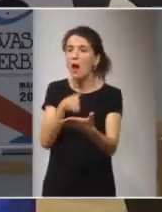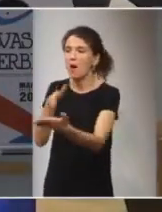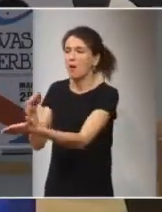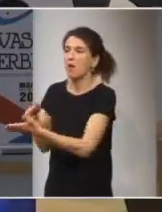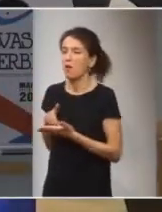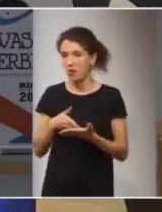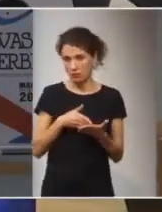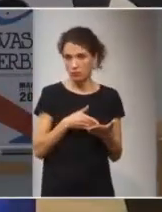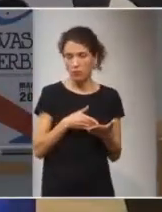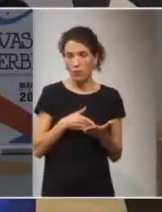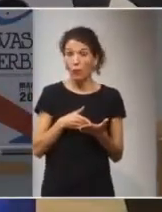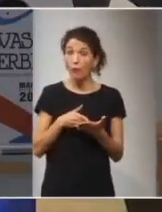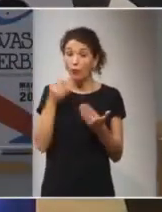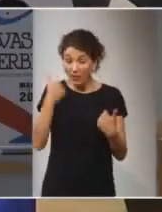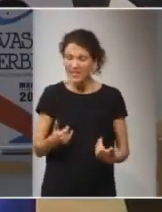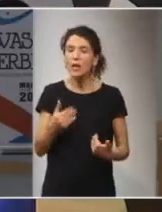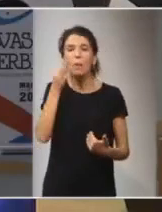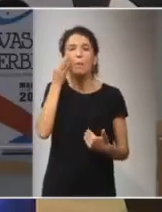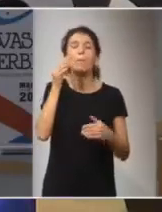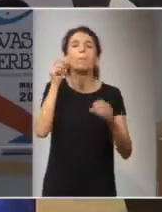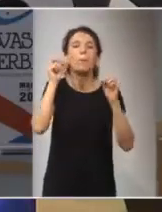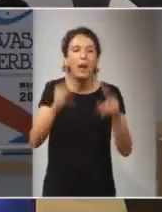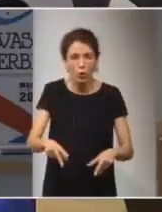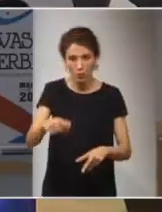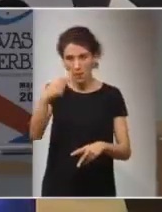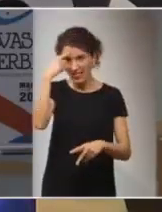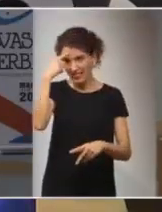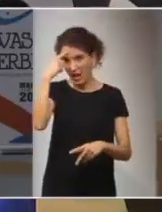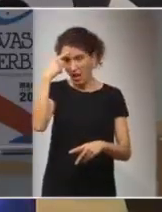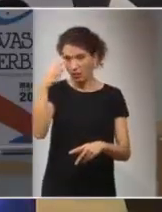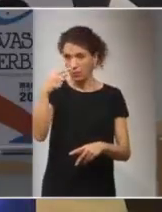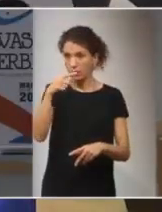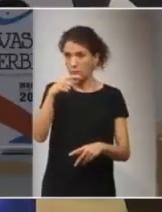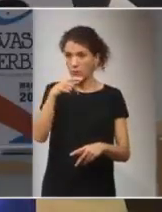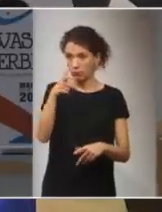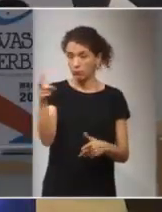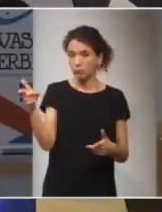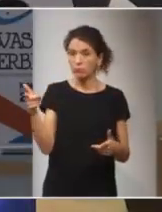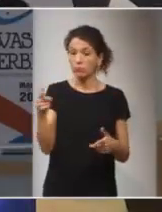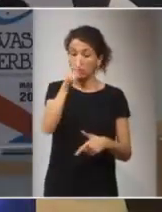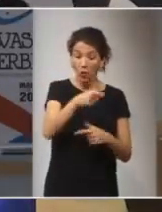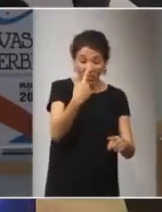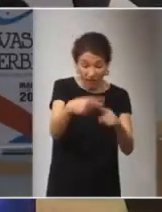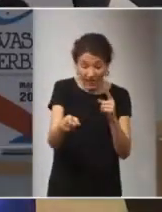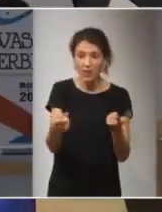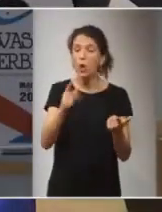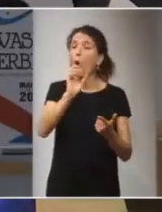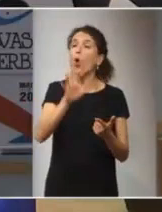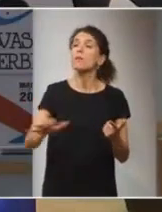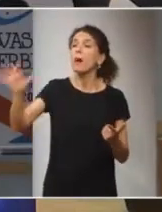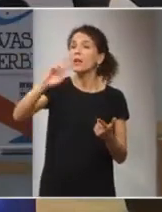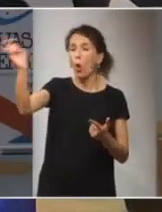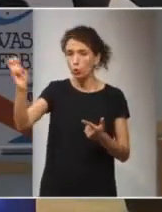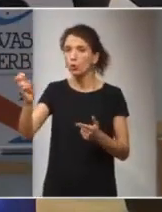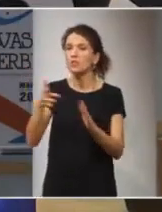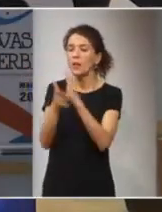son físicas pero peor aún son mentales frente a quien es el diferente o de otra nacionalidad